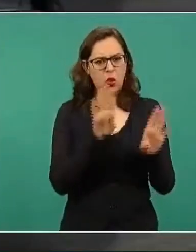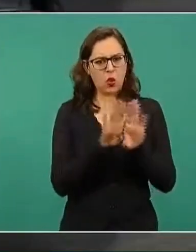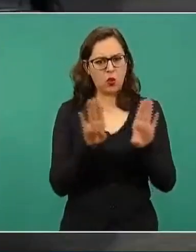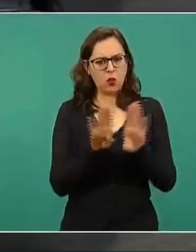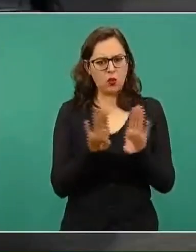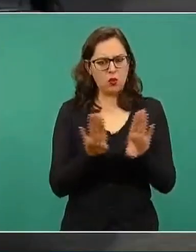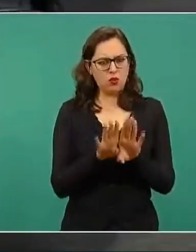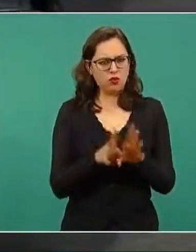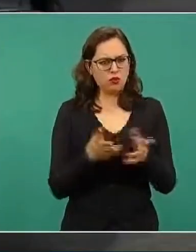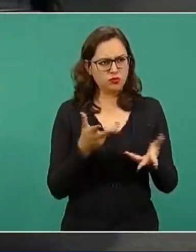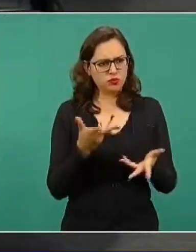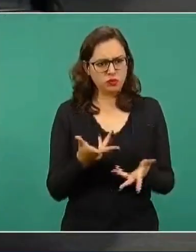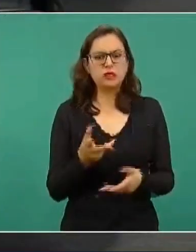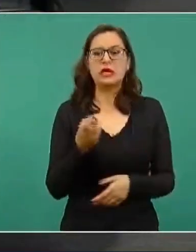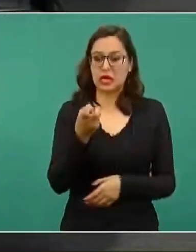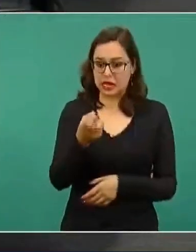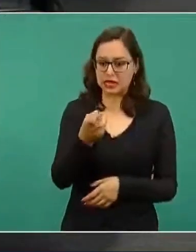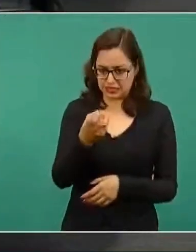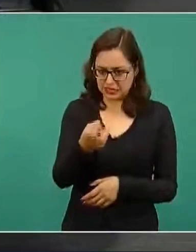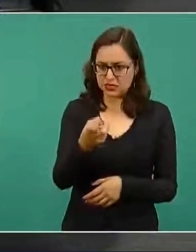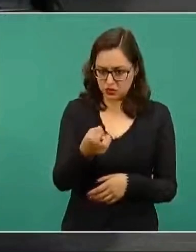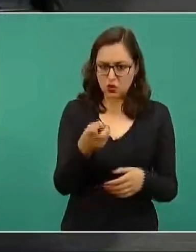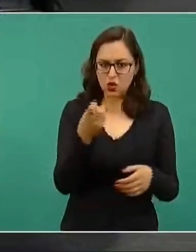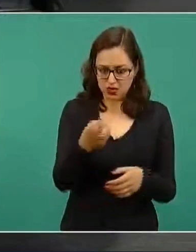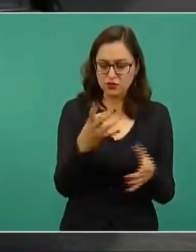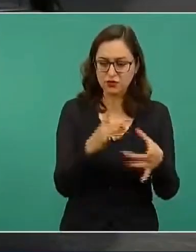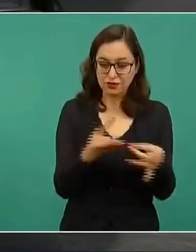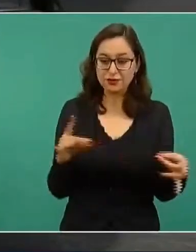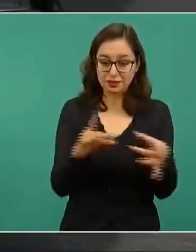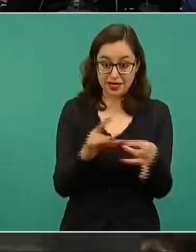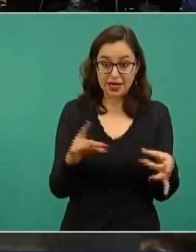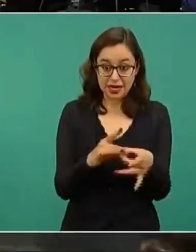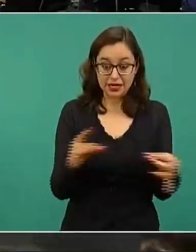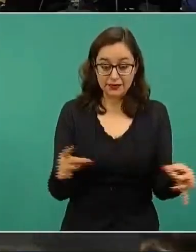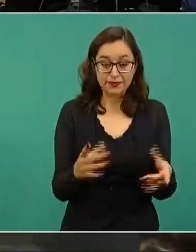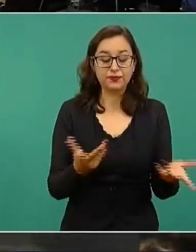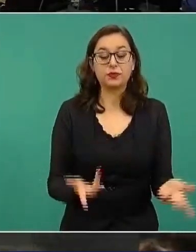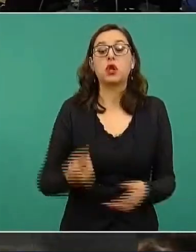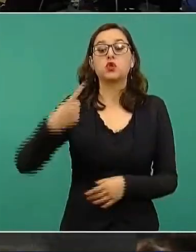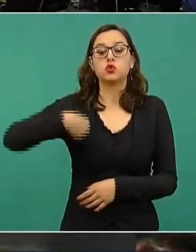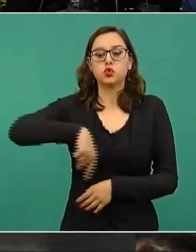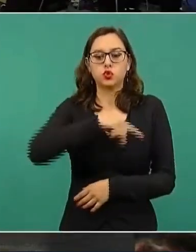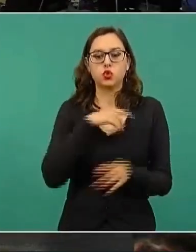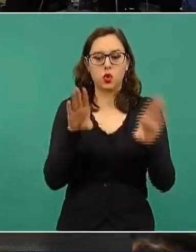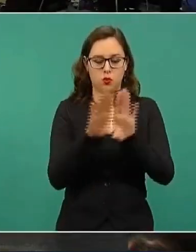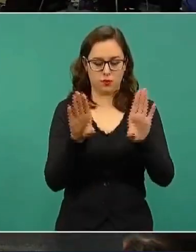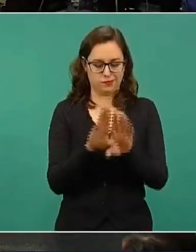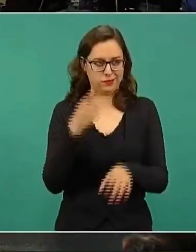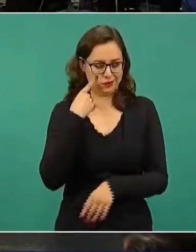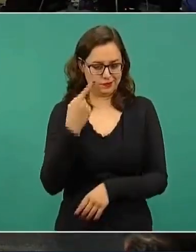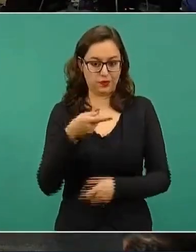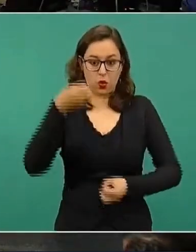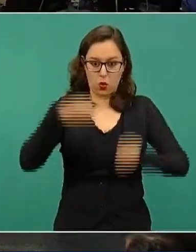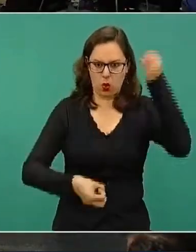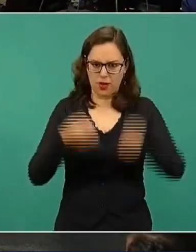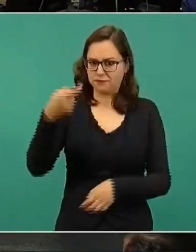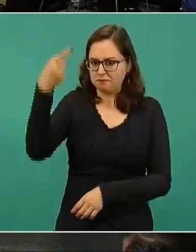poder vacunar. Precisamente es lo que comento. Gracias por la pregunta. Nosotros lo que hacemos es, nos llega una orden,